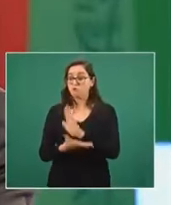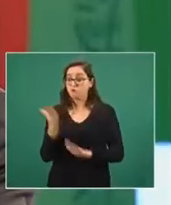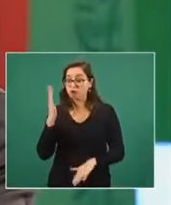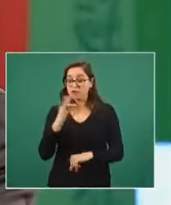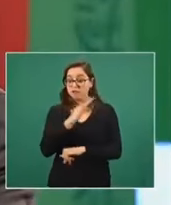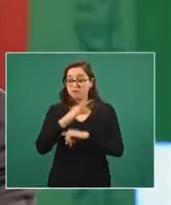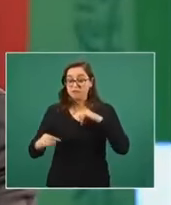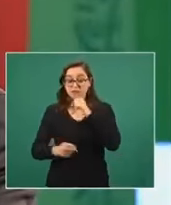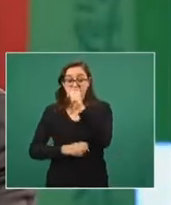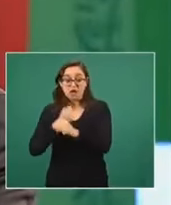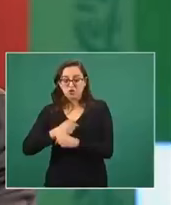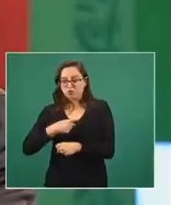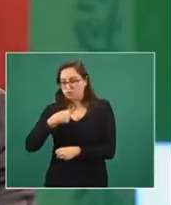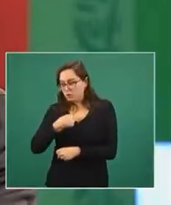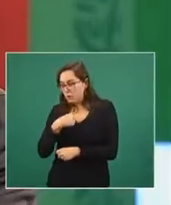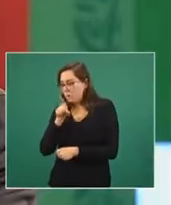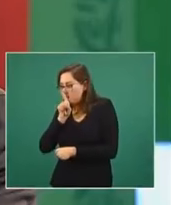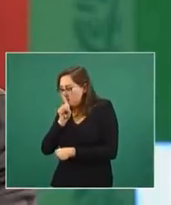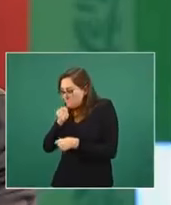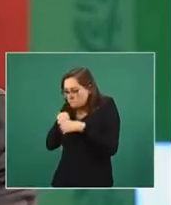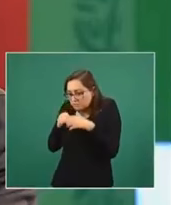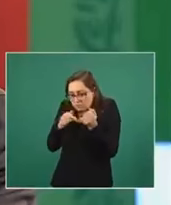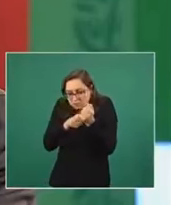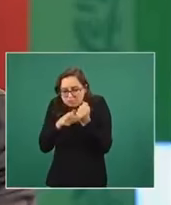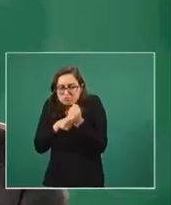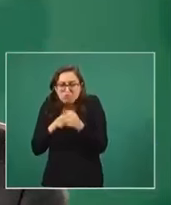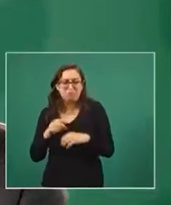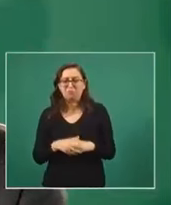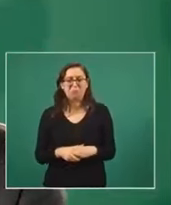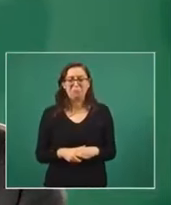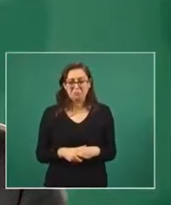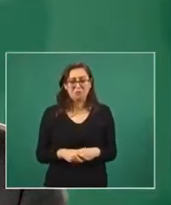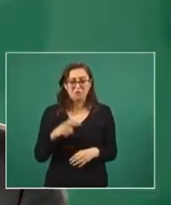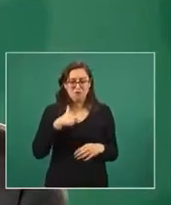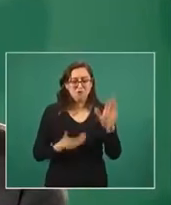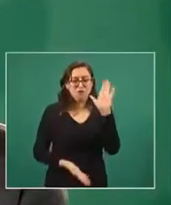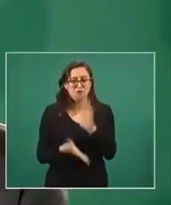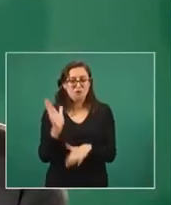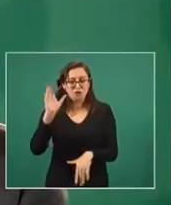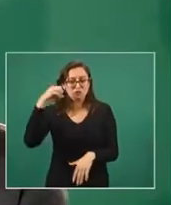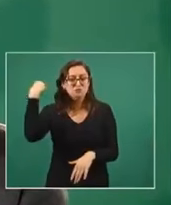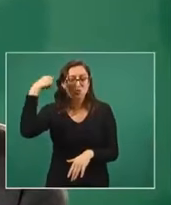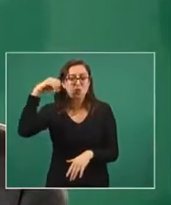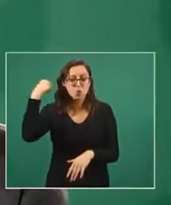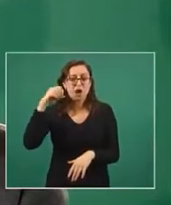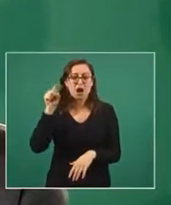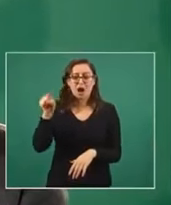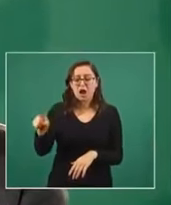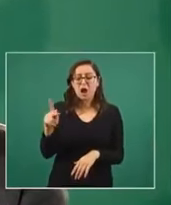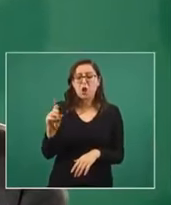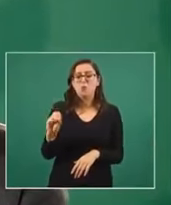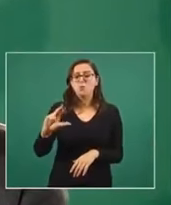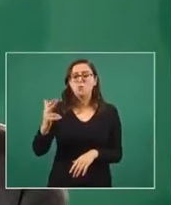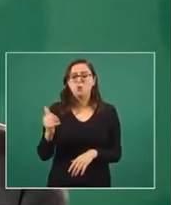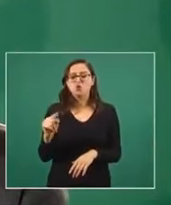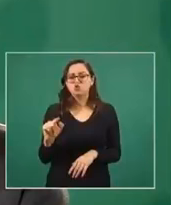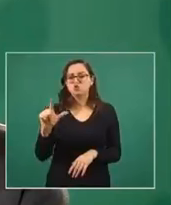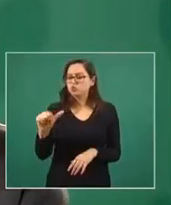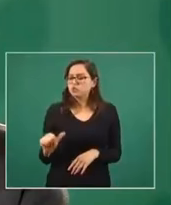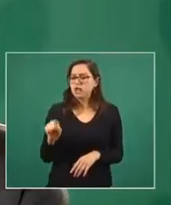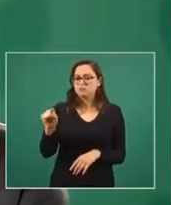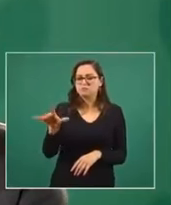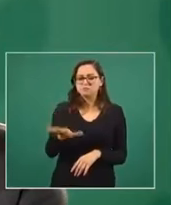No tengo nada que ocultar, efectivamente fui a la costa de Oaxaca, a la región de Pochutla, el municipio de San Pedro, Pochutla,